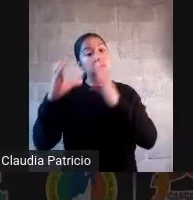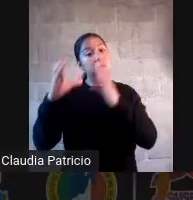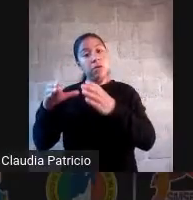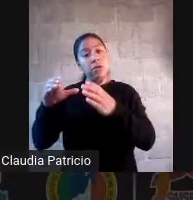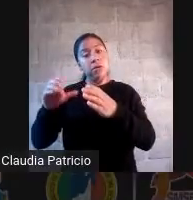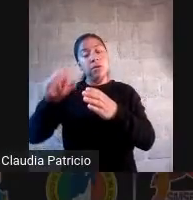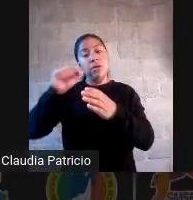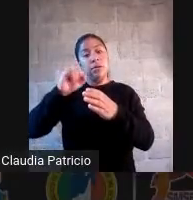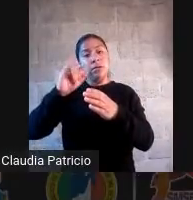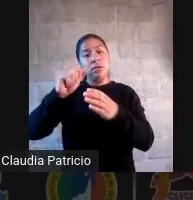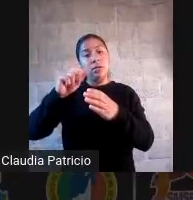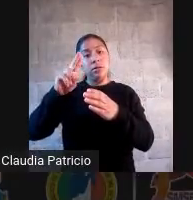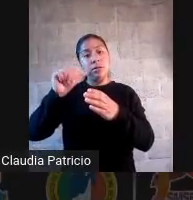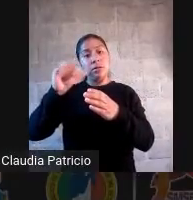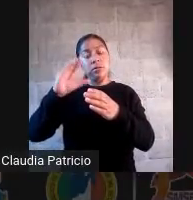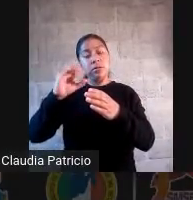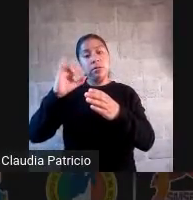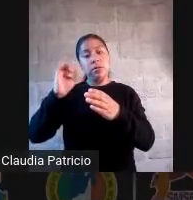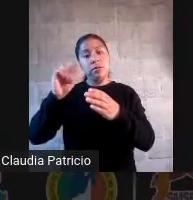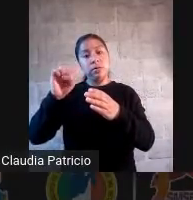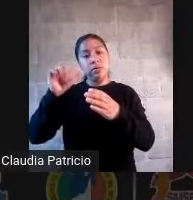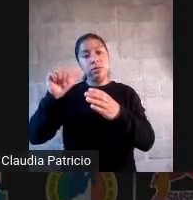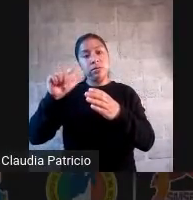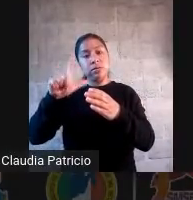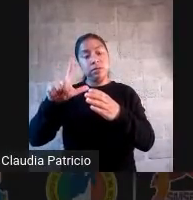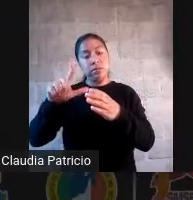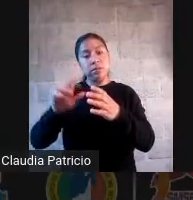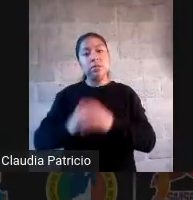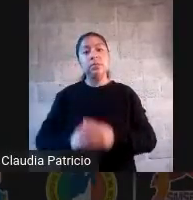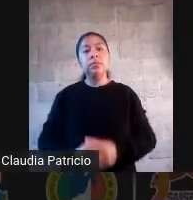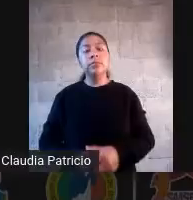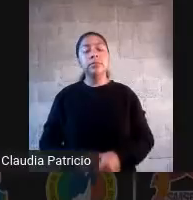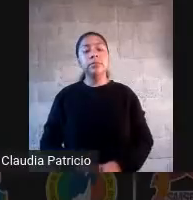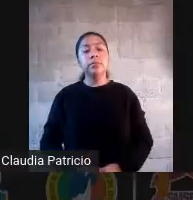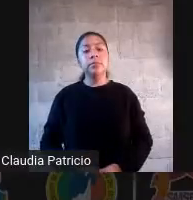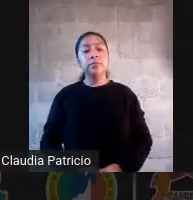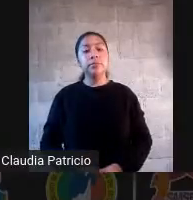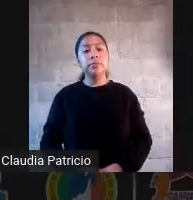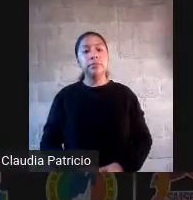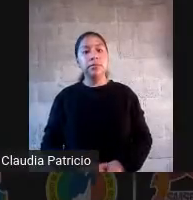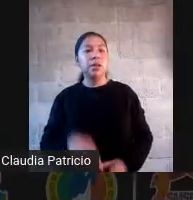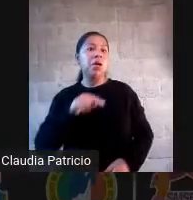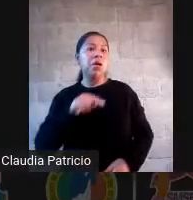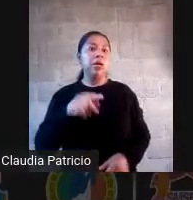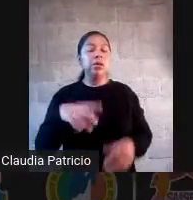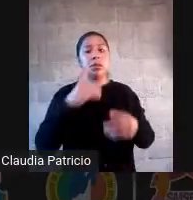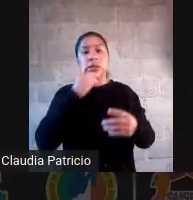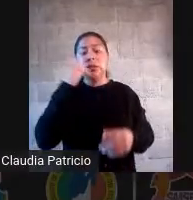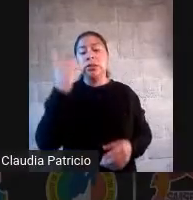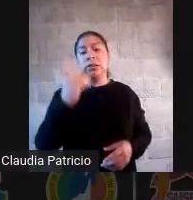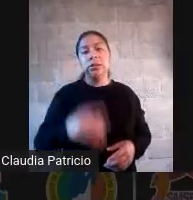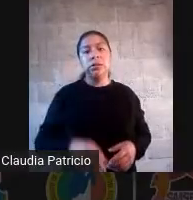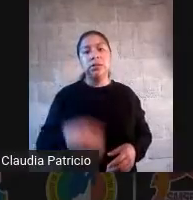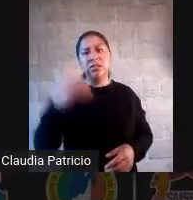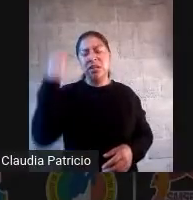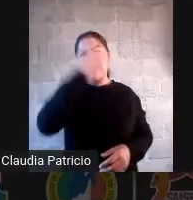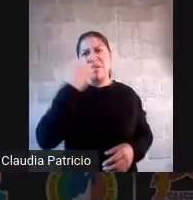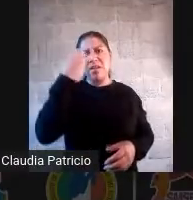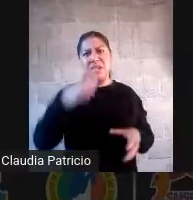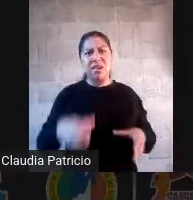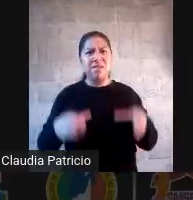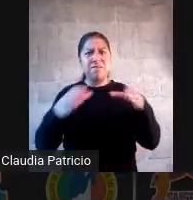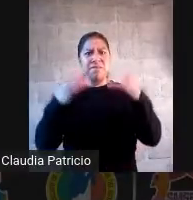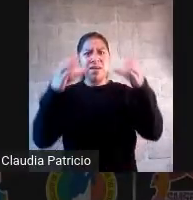vigente plan y programas. Entonces, cuando tú dices, voy a hacer una evaluación formativa, es los mismos